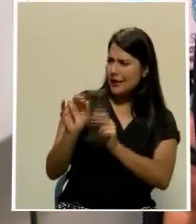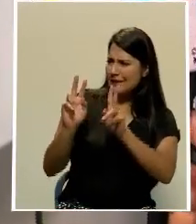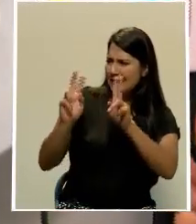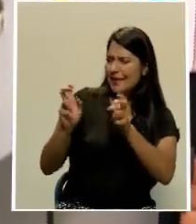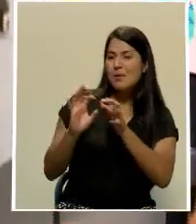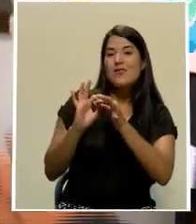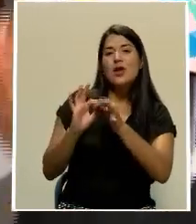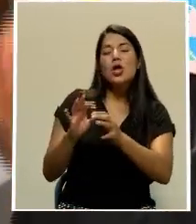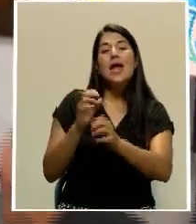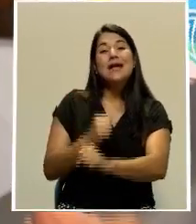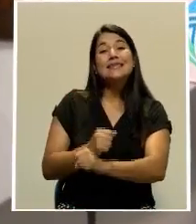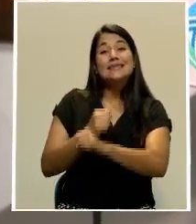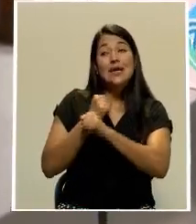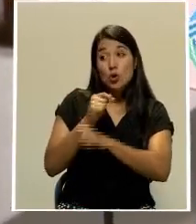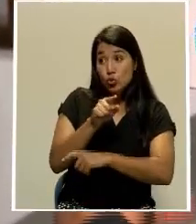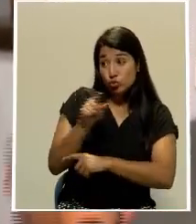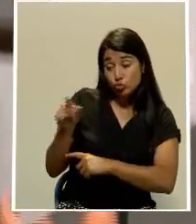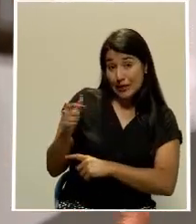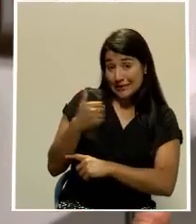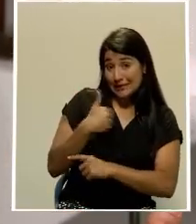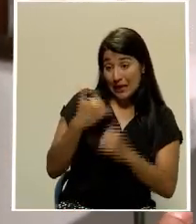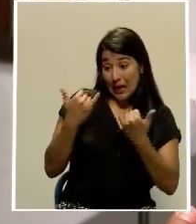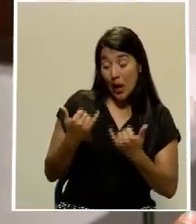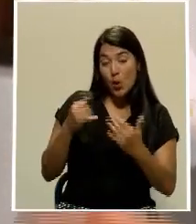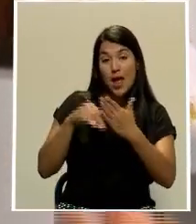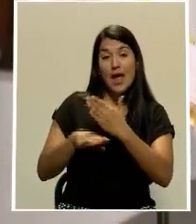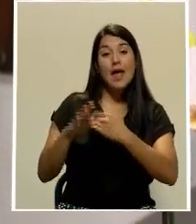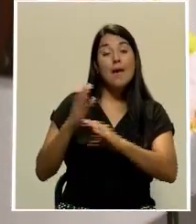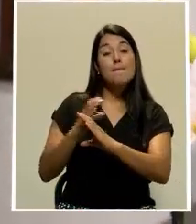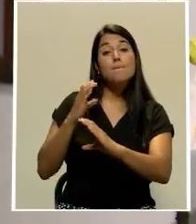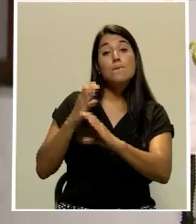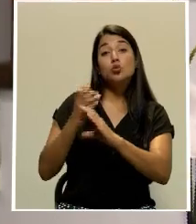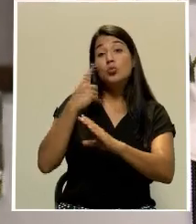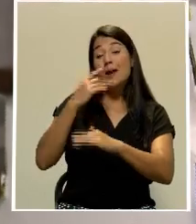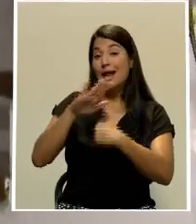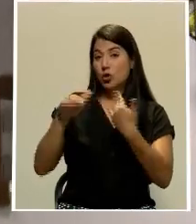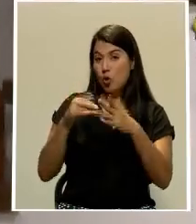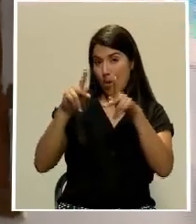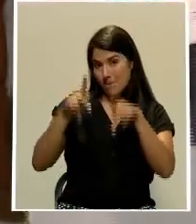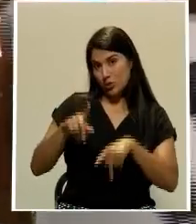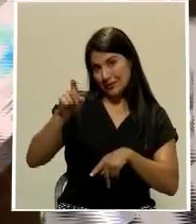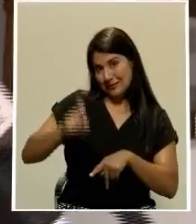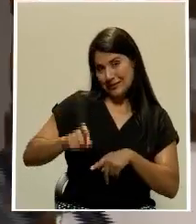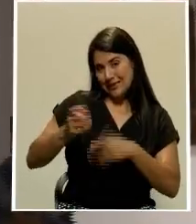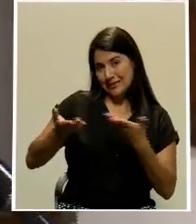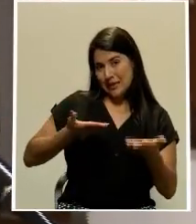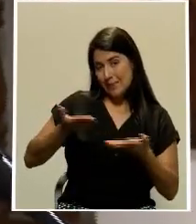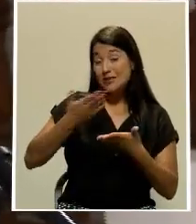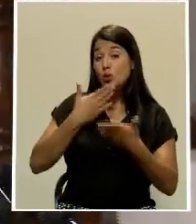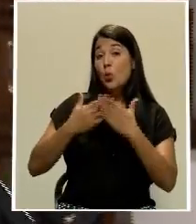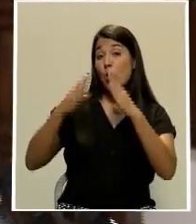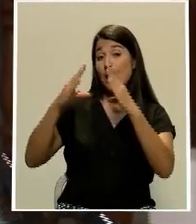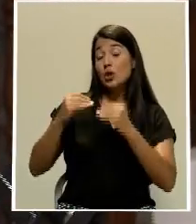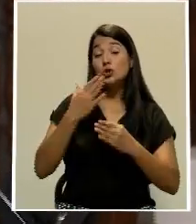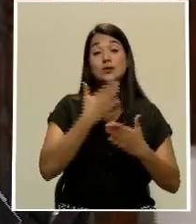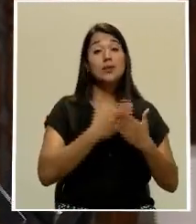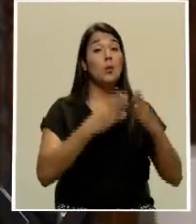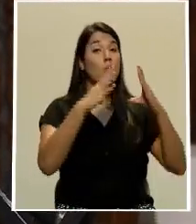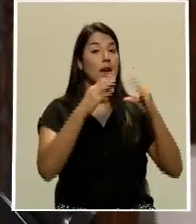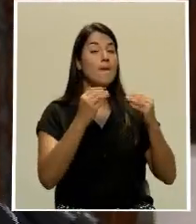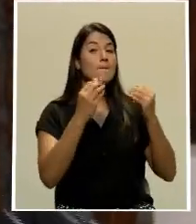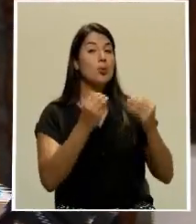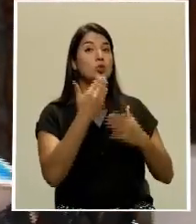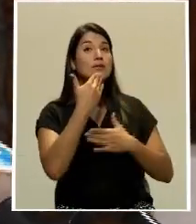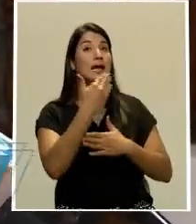hay en este momento que ustedes manifiestan en las unidades de autobús para todas esas personas que lo utilizan. Buenas noches. Buenas noches, Andrés, muchísimas